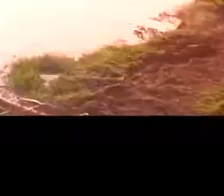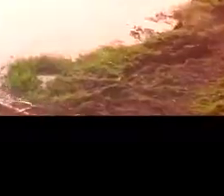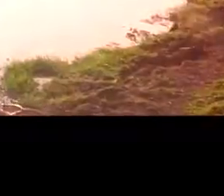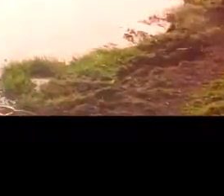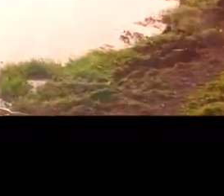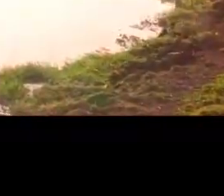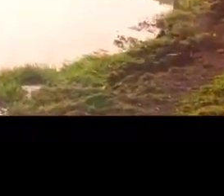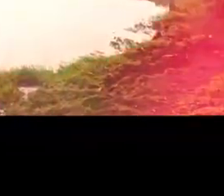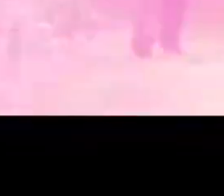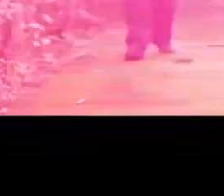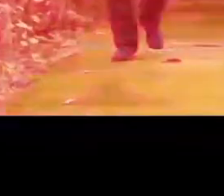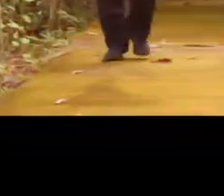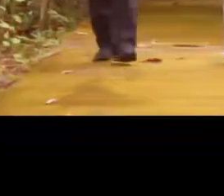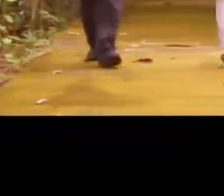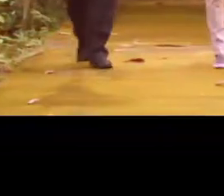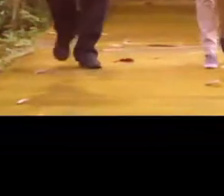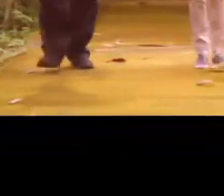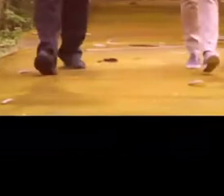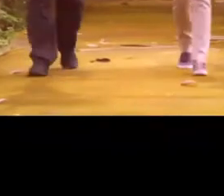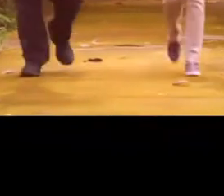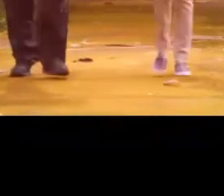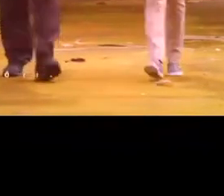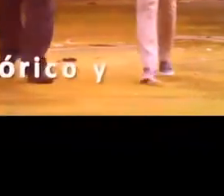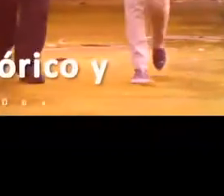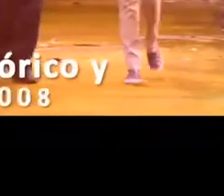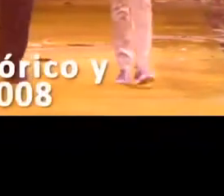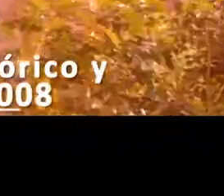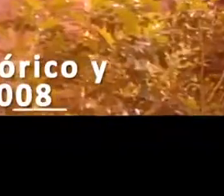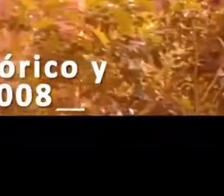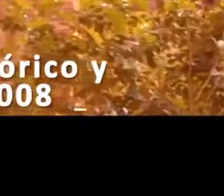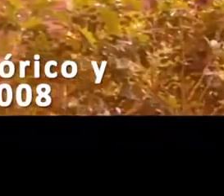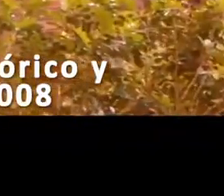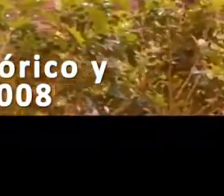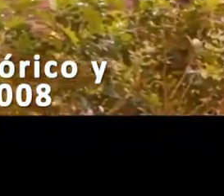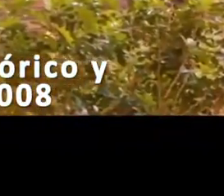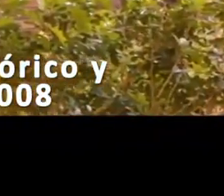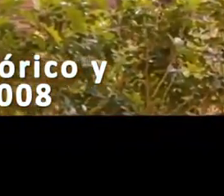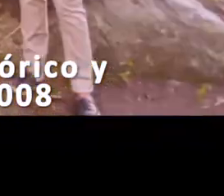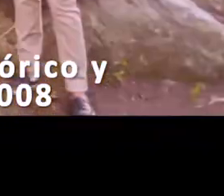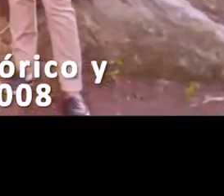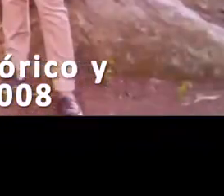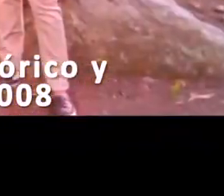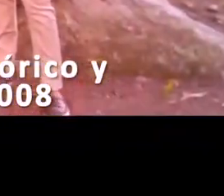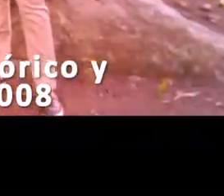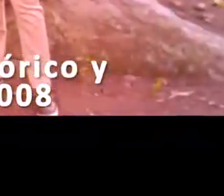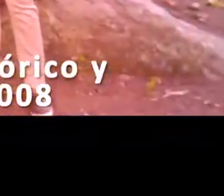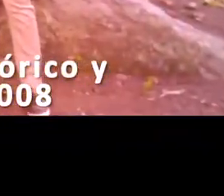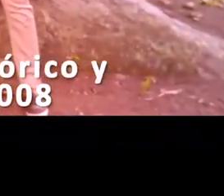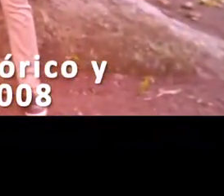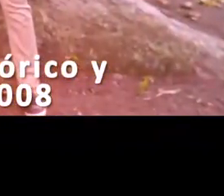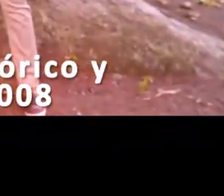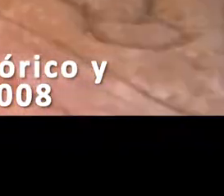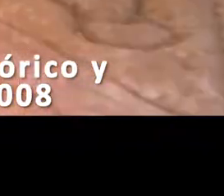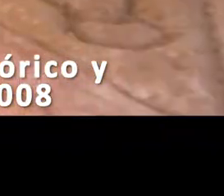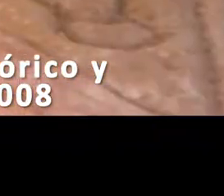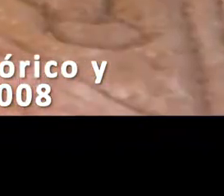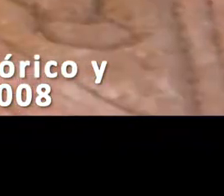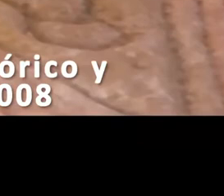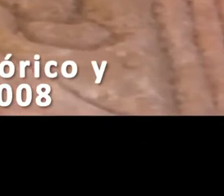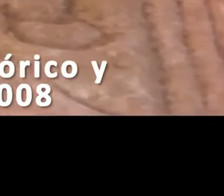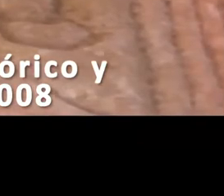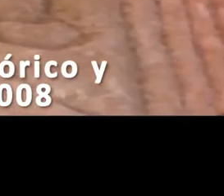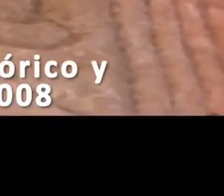y valles. Haz un tour a Villasandino para conocer el Parque Arqueológico Piedras Pintadas,